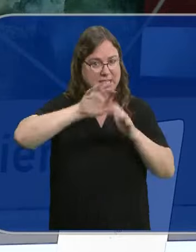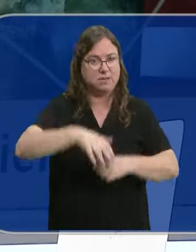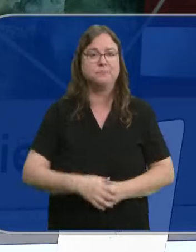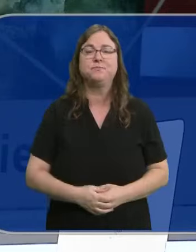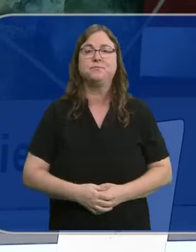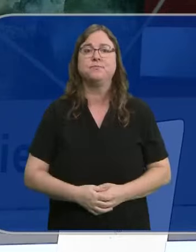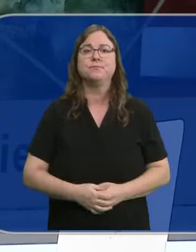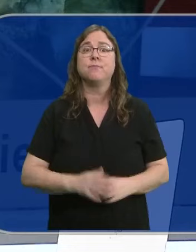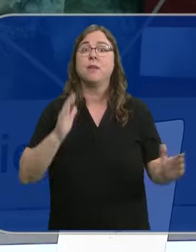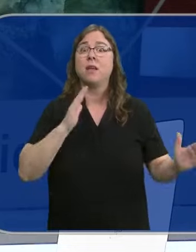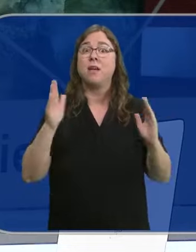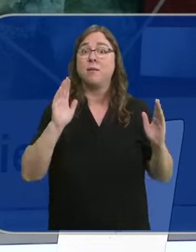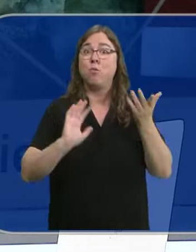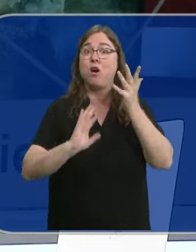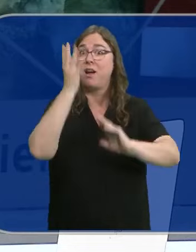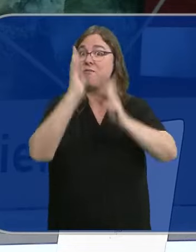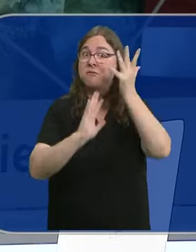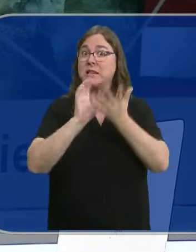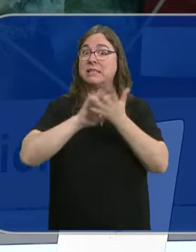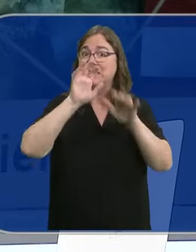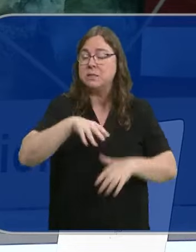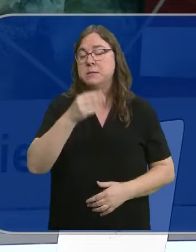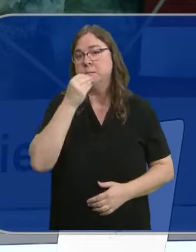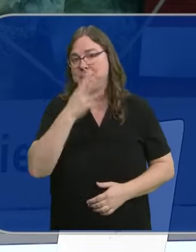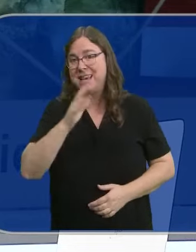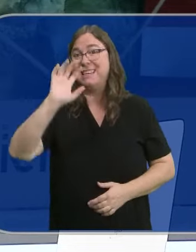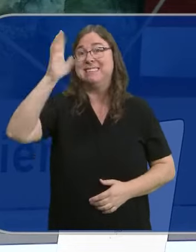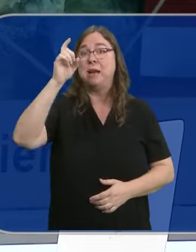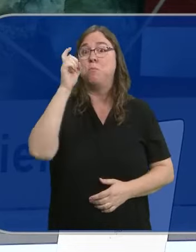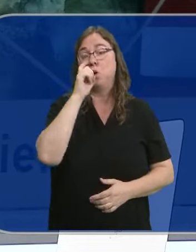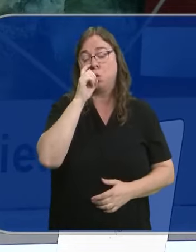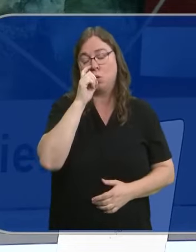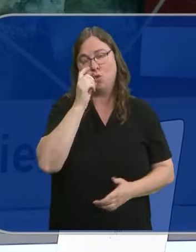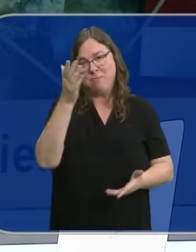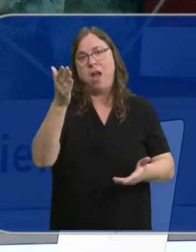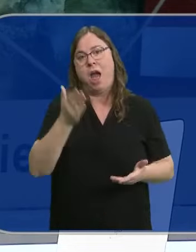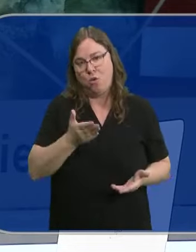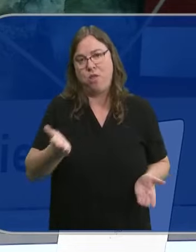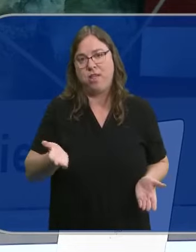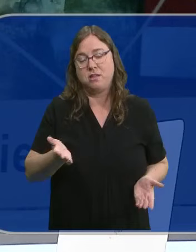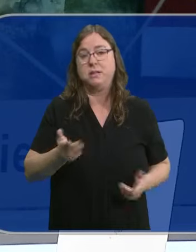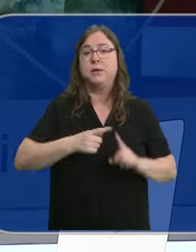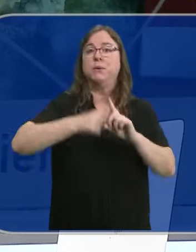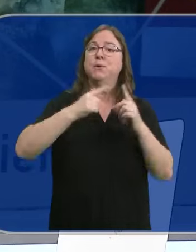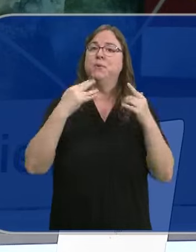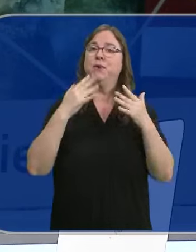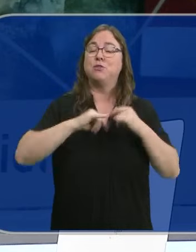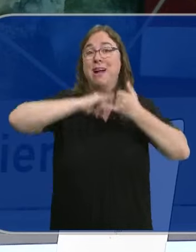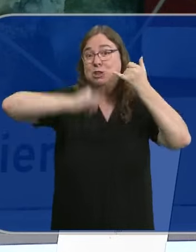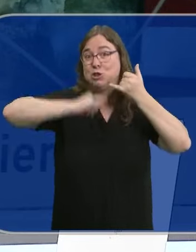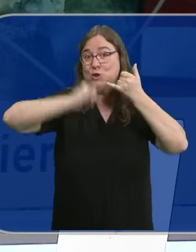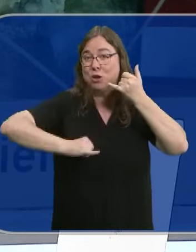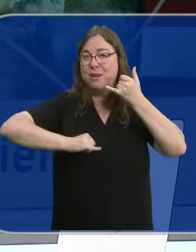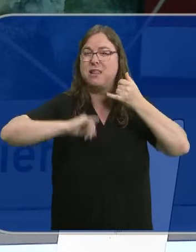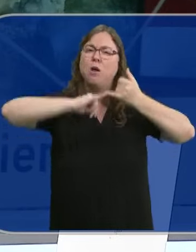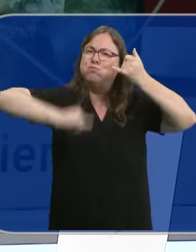La campaña de incendios en la comunidad está siendo buena. La meteorología del mes de junio ha ayudado a ello. Temperaturas frescas y tormentas